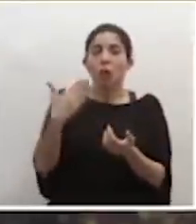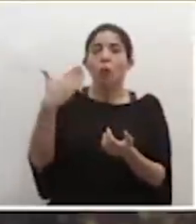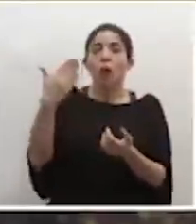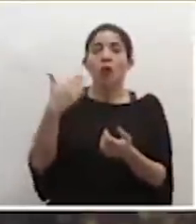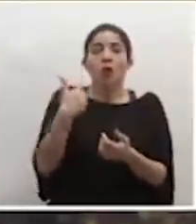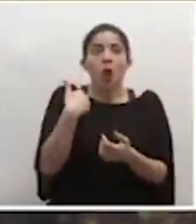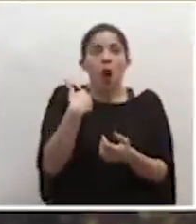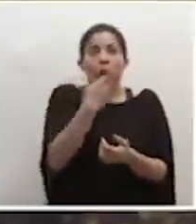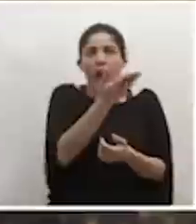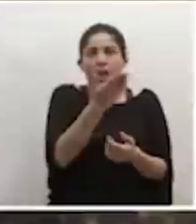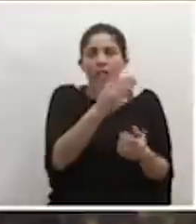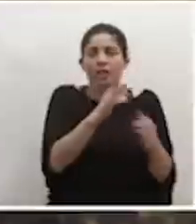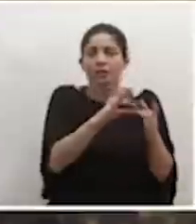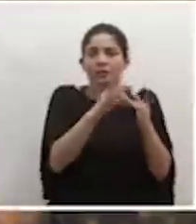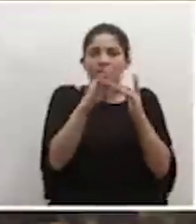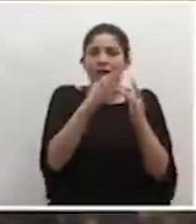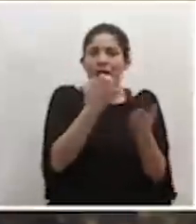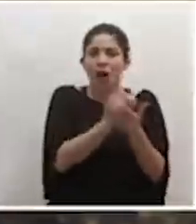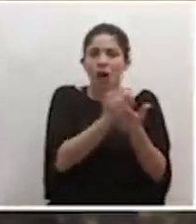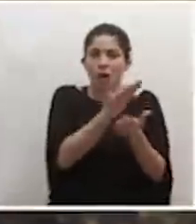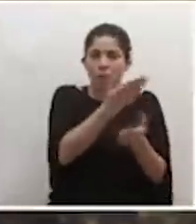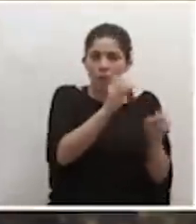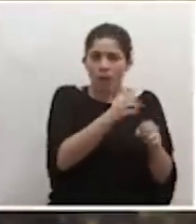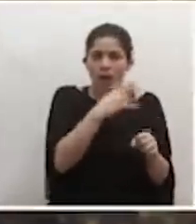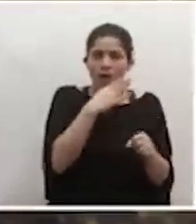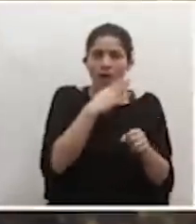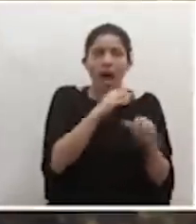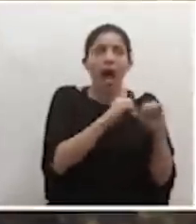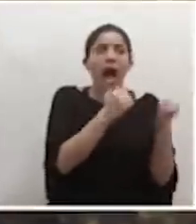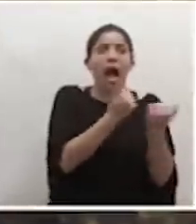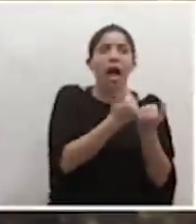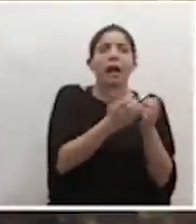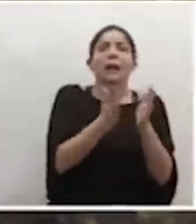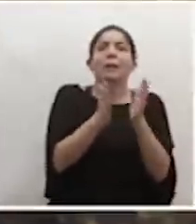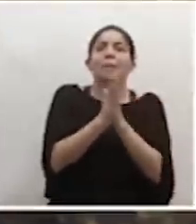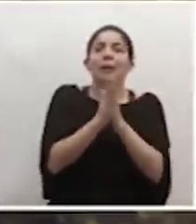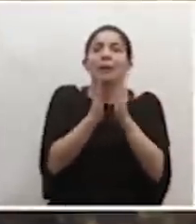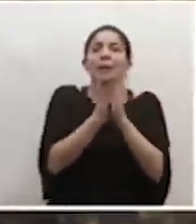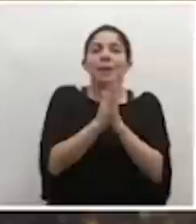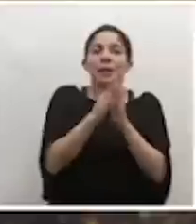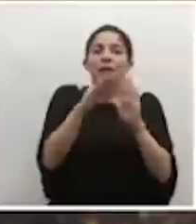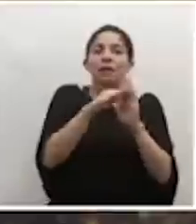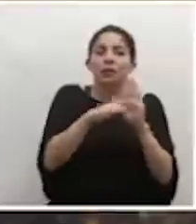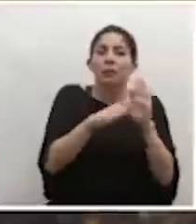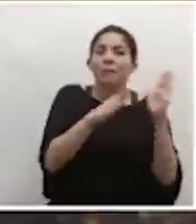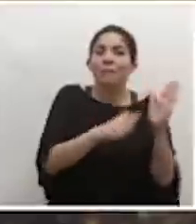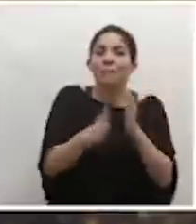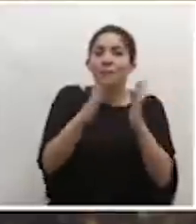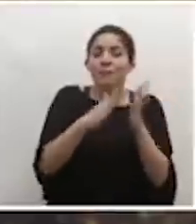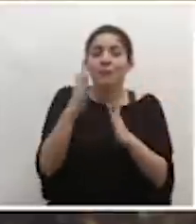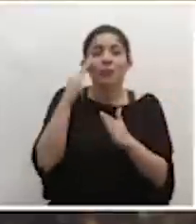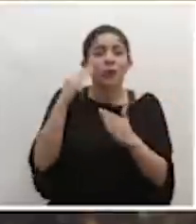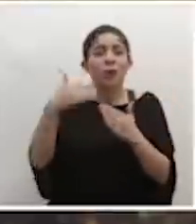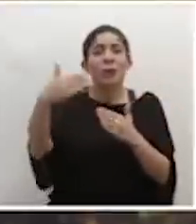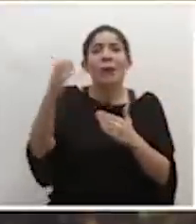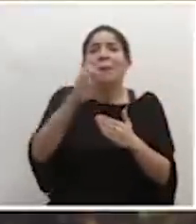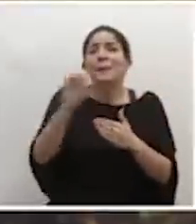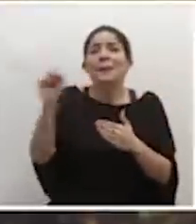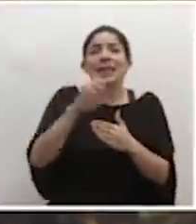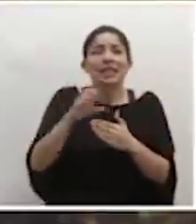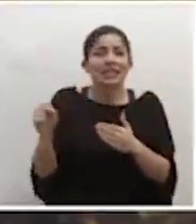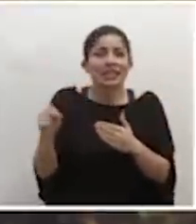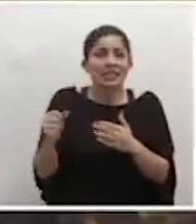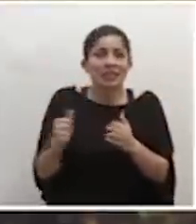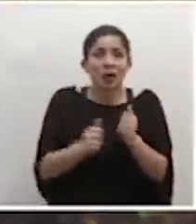hay jerarcas dedicados a eso y que hay sectores que están demandando, evidentemente, medidas o planes, porque esto va para meses, quizás